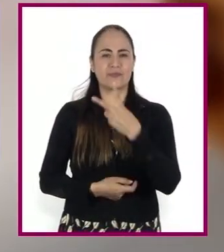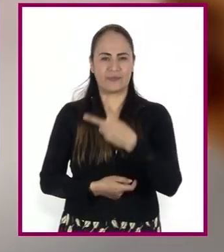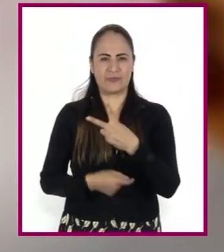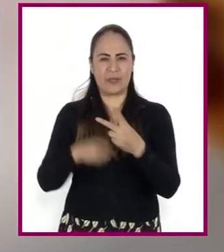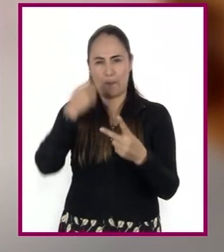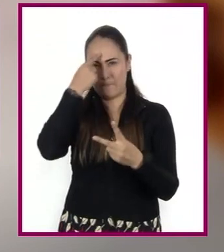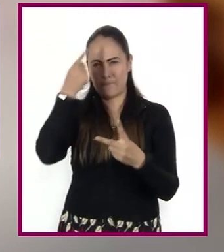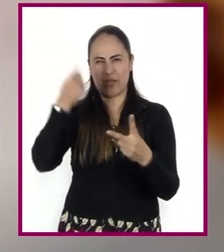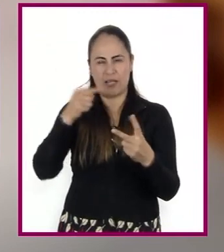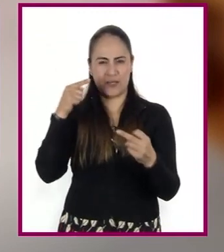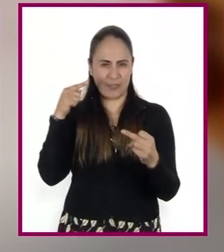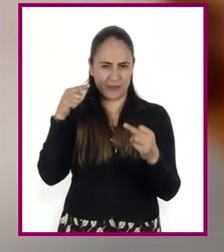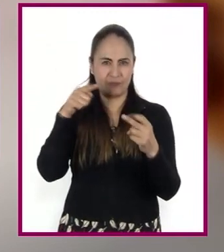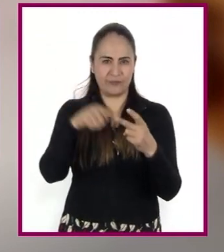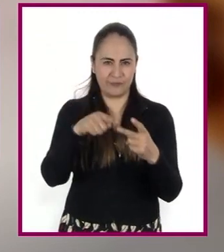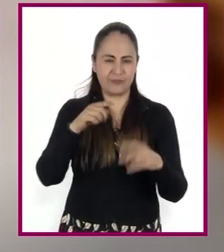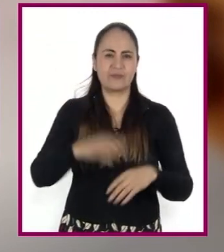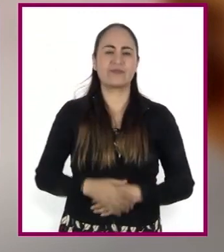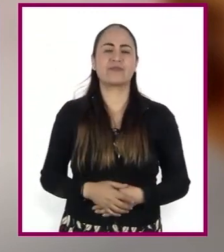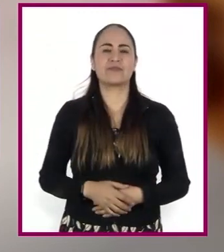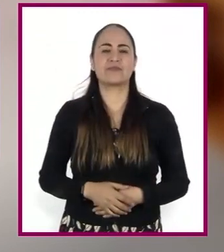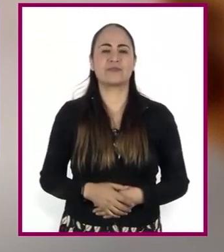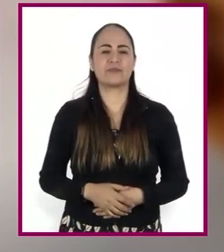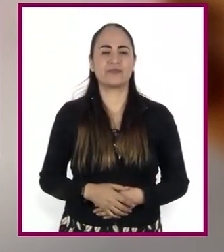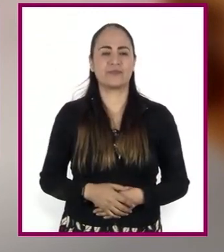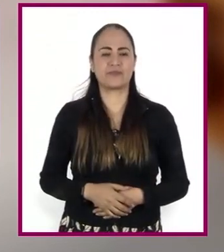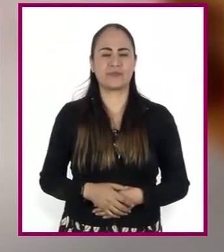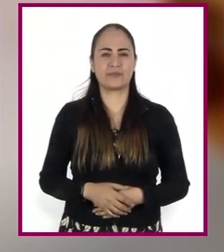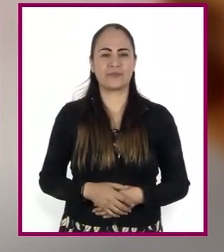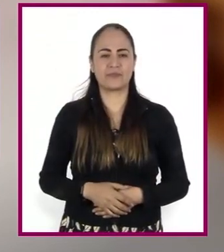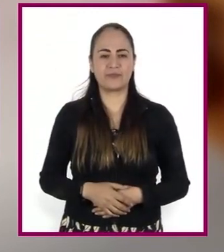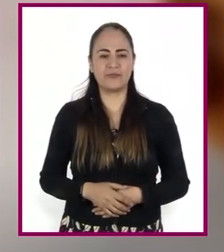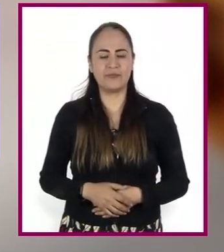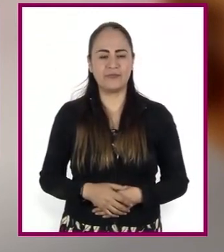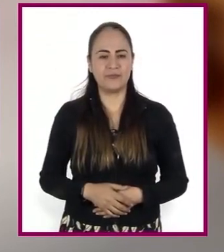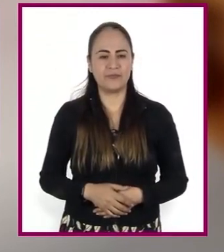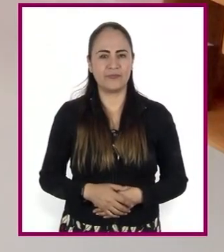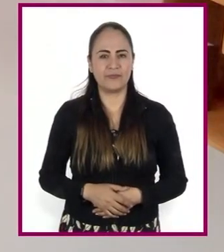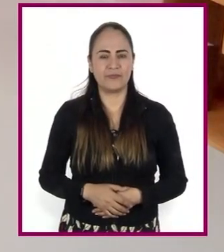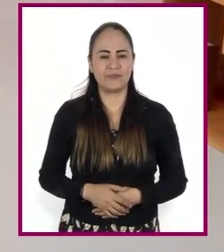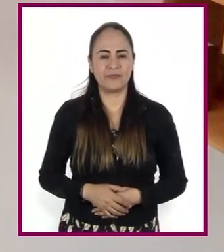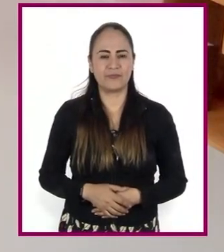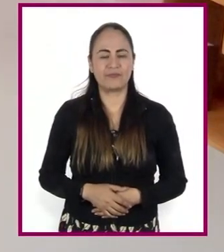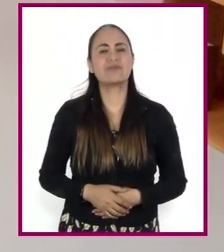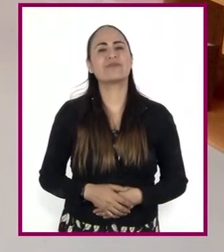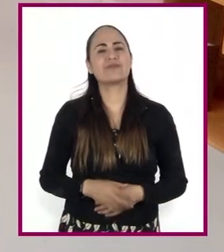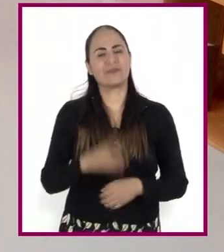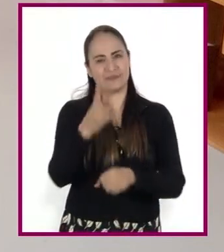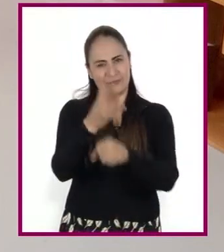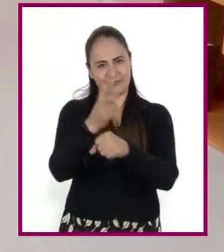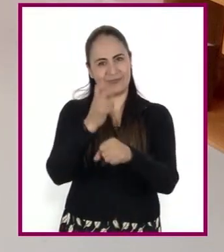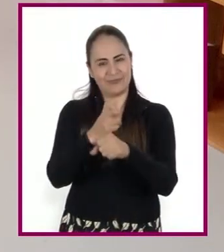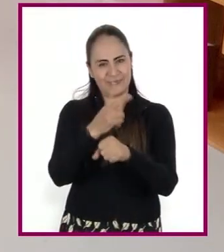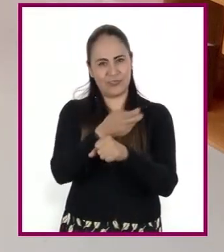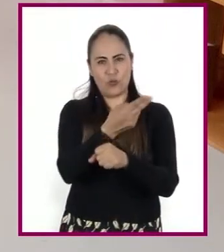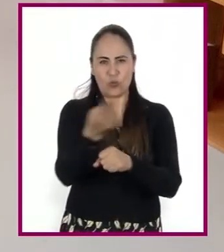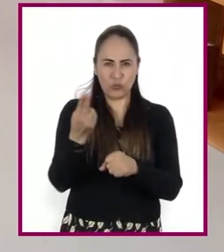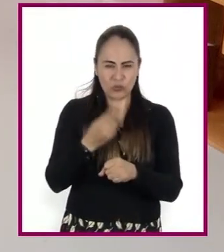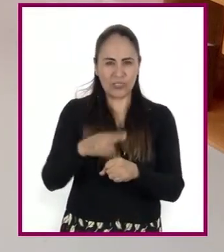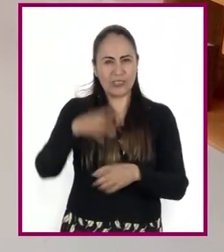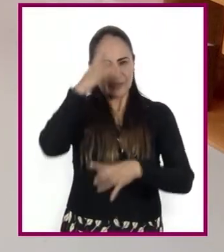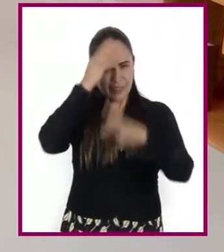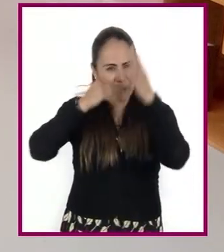propósito de distinguir información complementaria en fuentes de información. Les invitamos a reforzar este